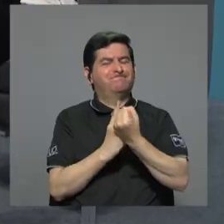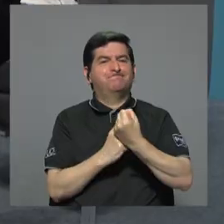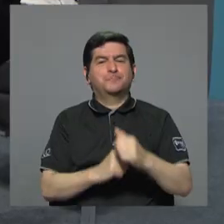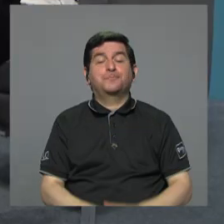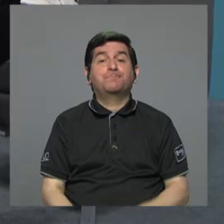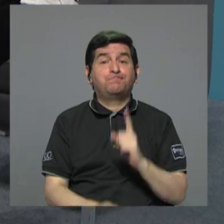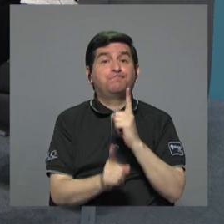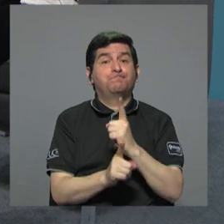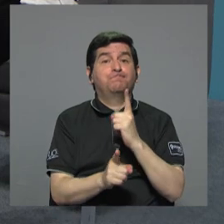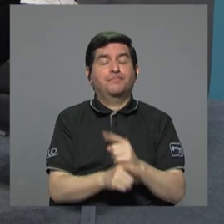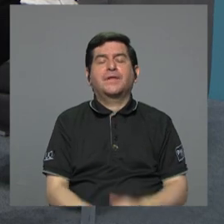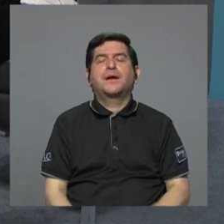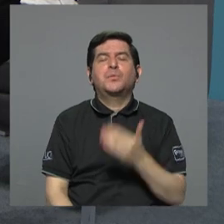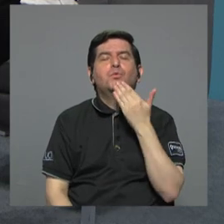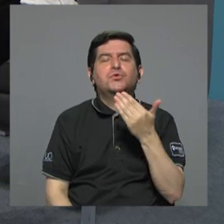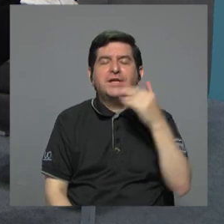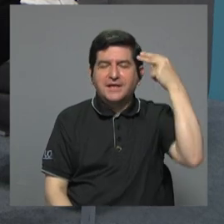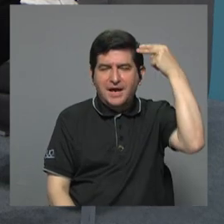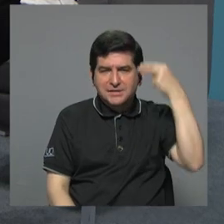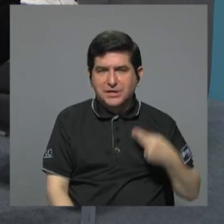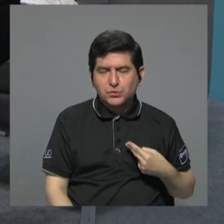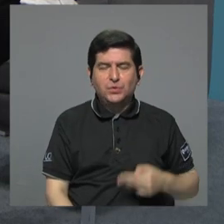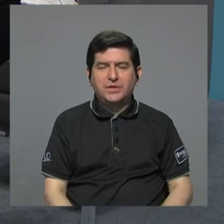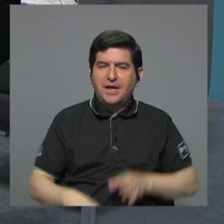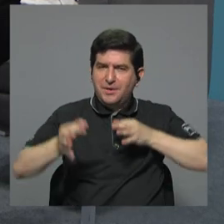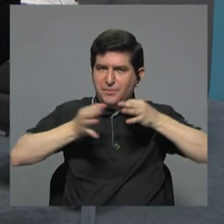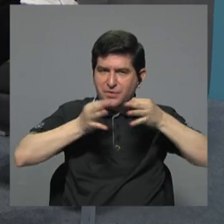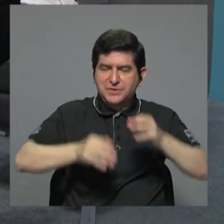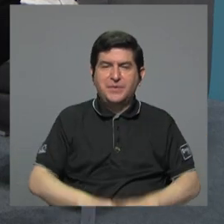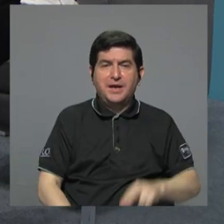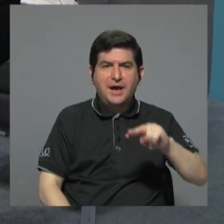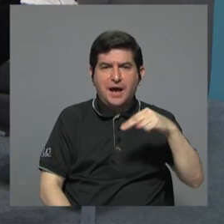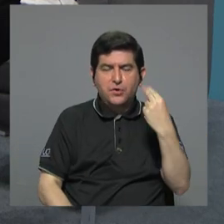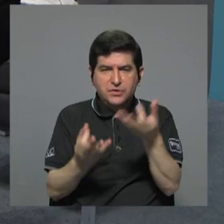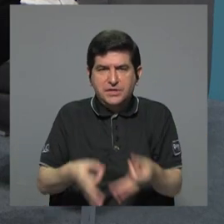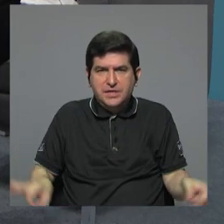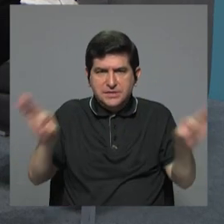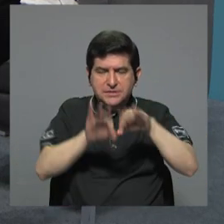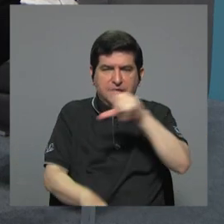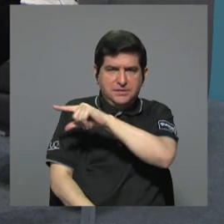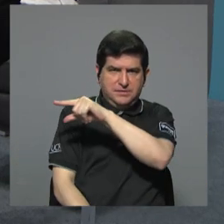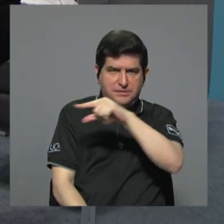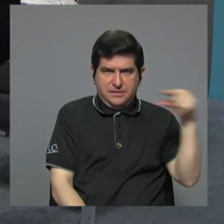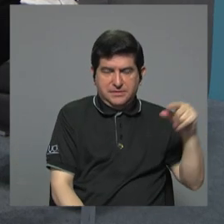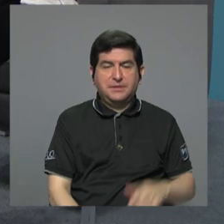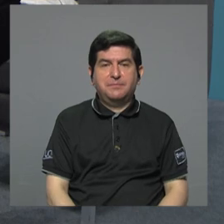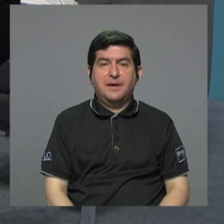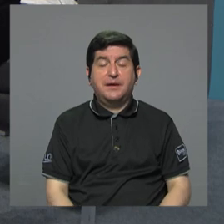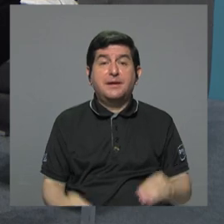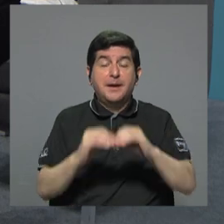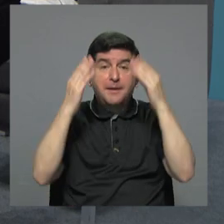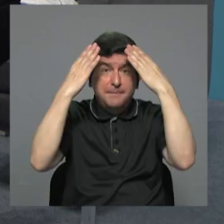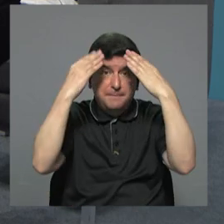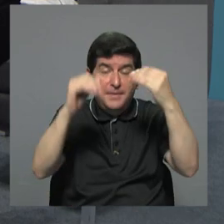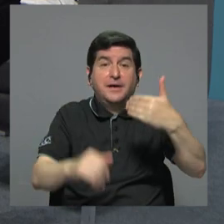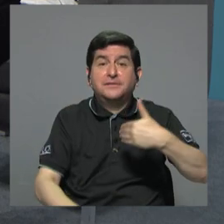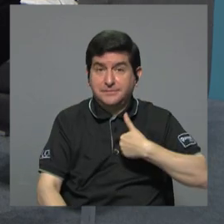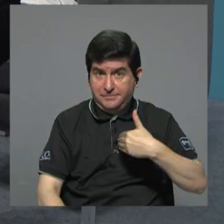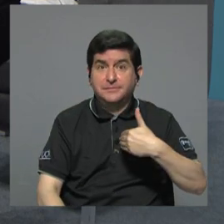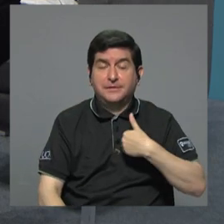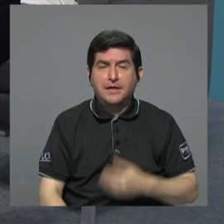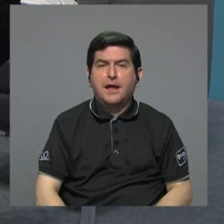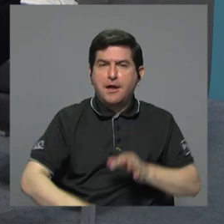Así es, Ulda, muchas gracias por la exposición de las dos noticias más destacadas de esta semana, tenemos más información, tenemos un